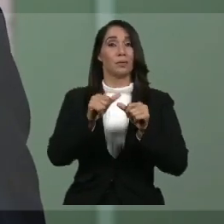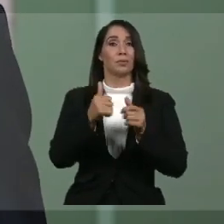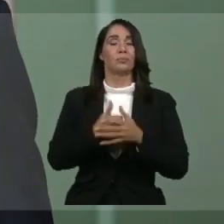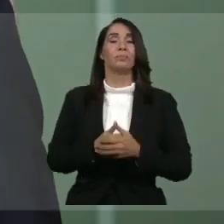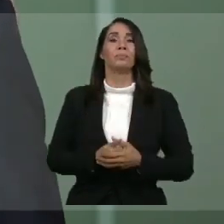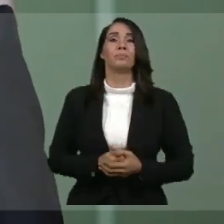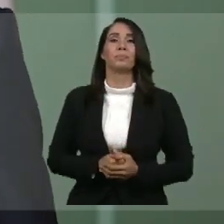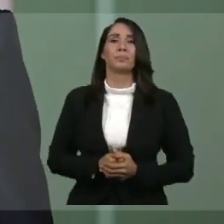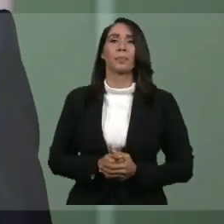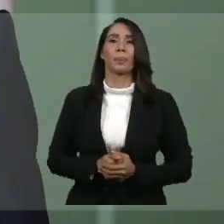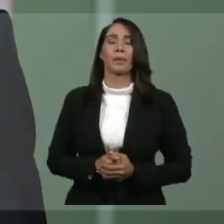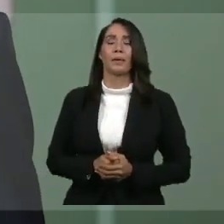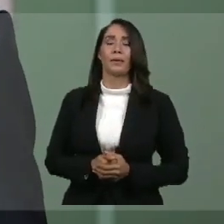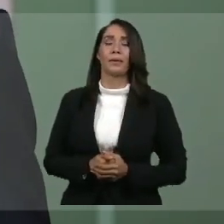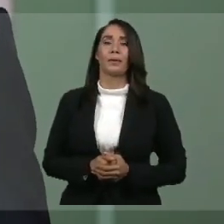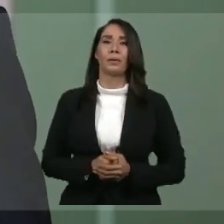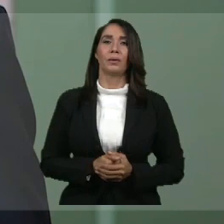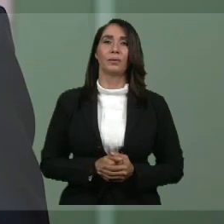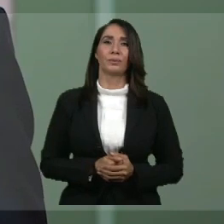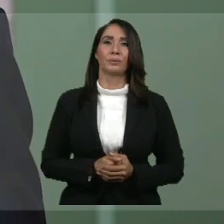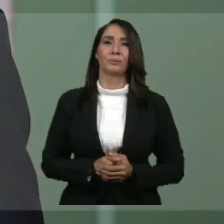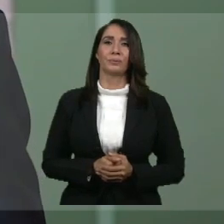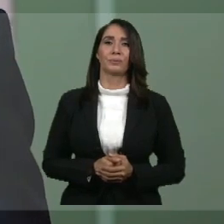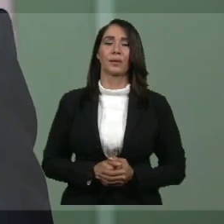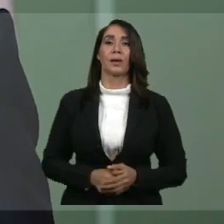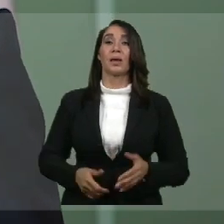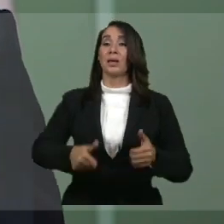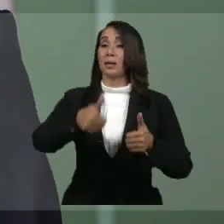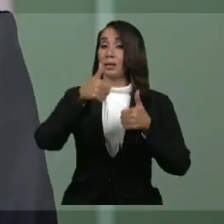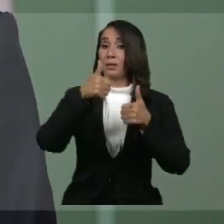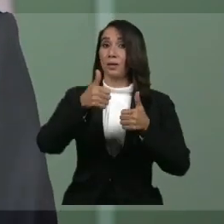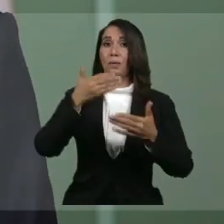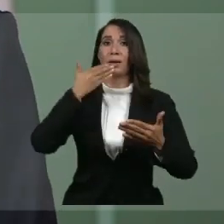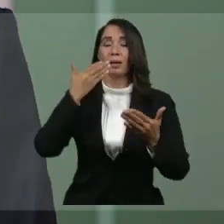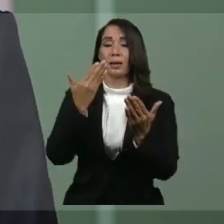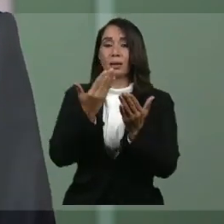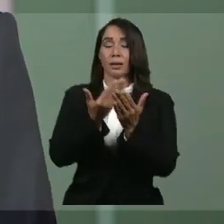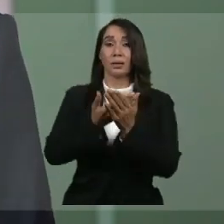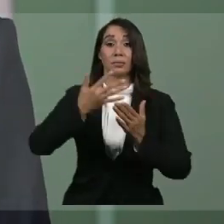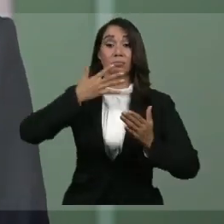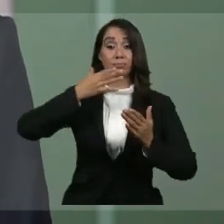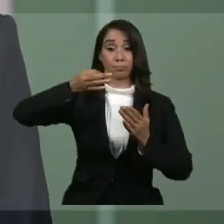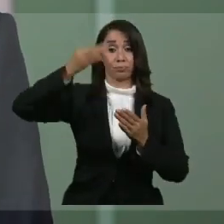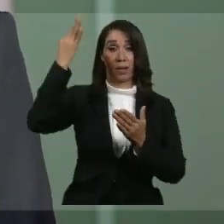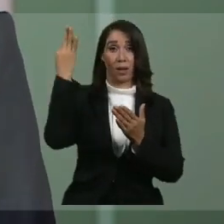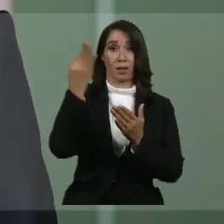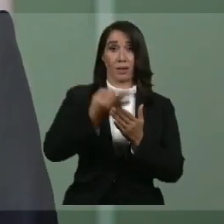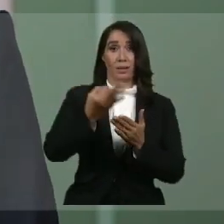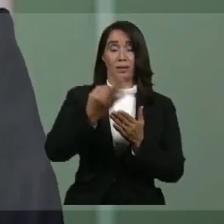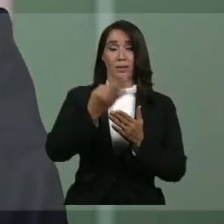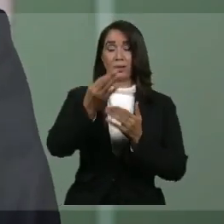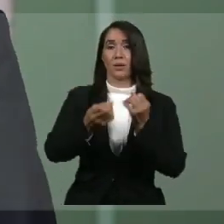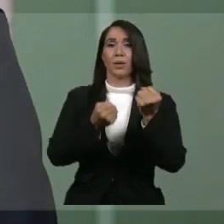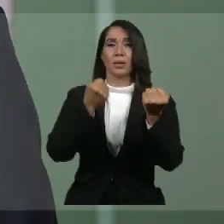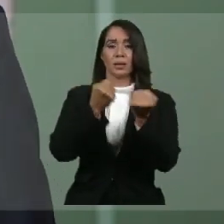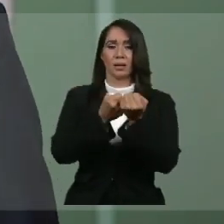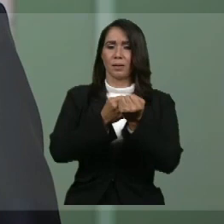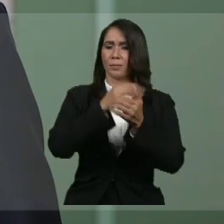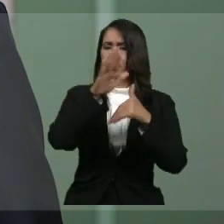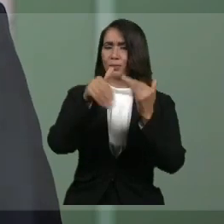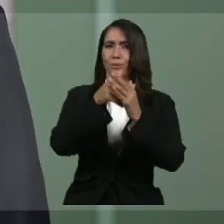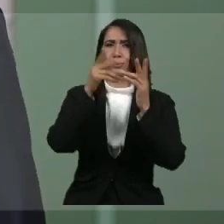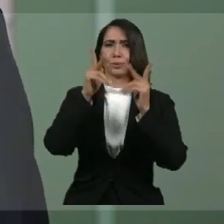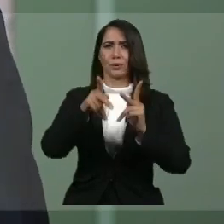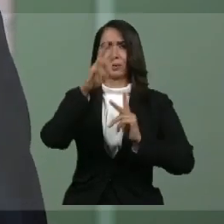De la misma forma, gracias a las decisiones tomadas y a la firme cooperación de este pueblo,